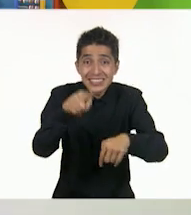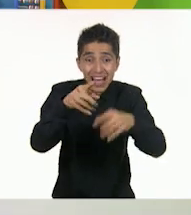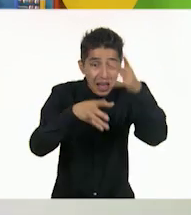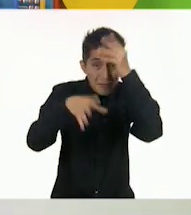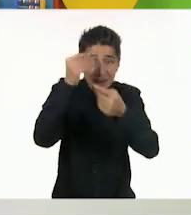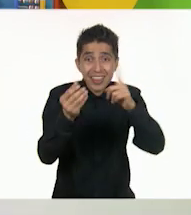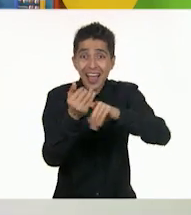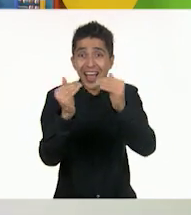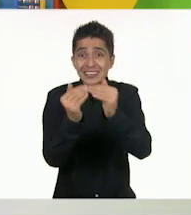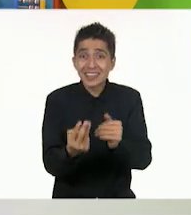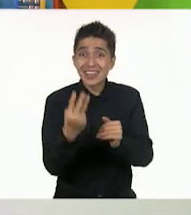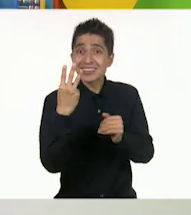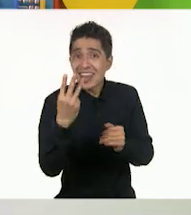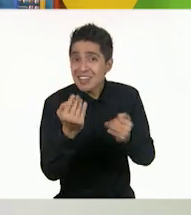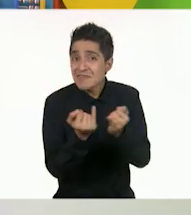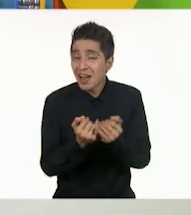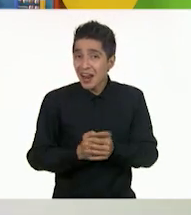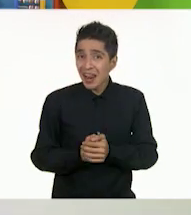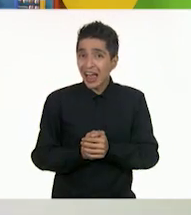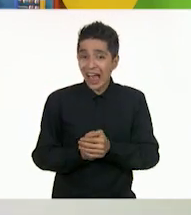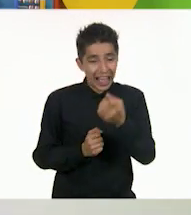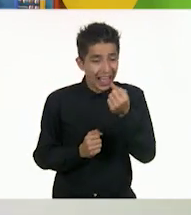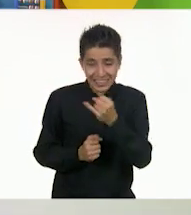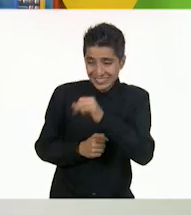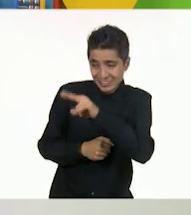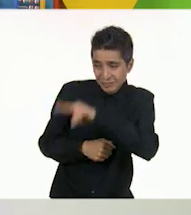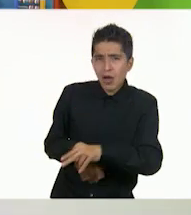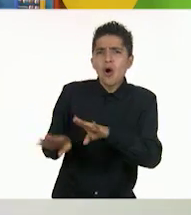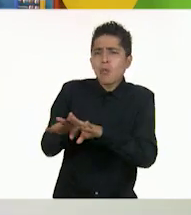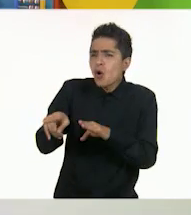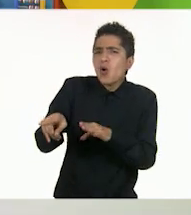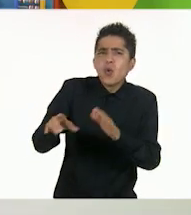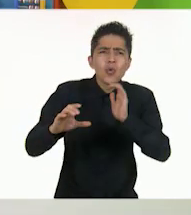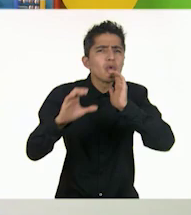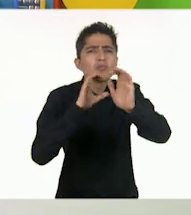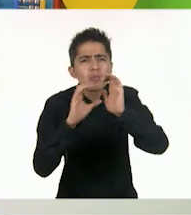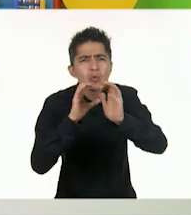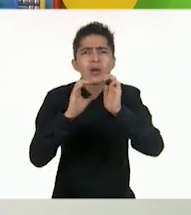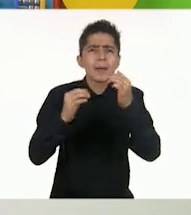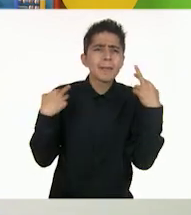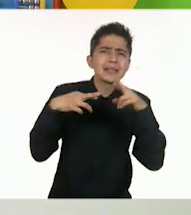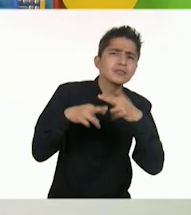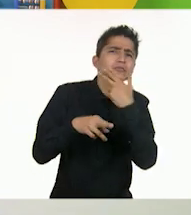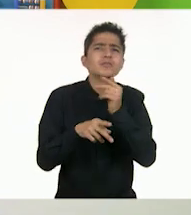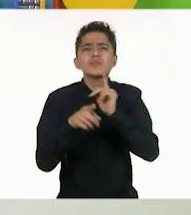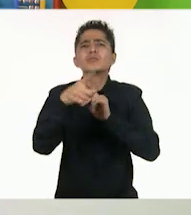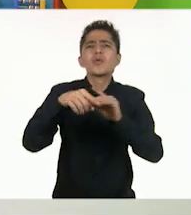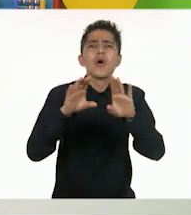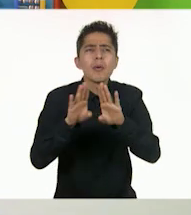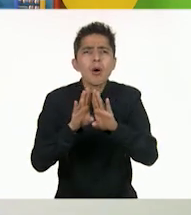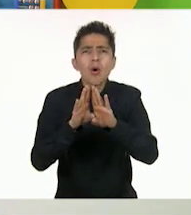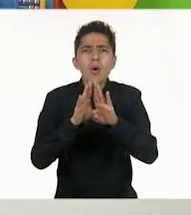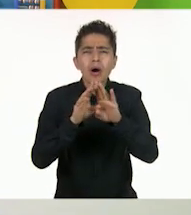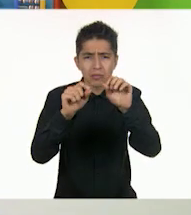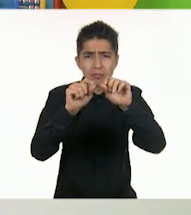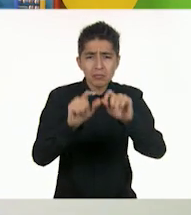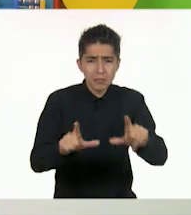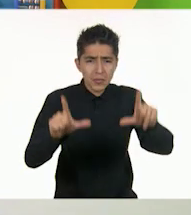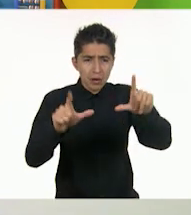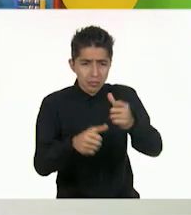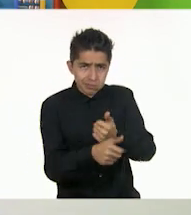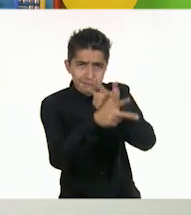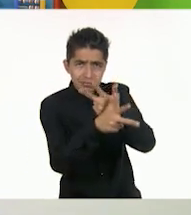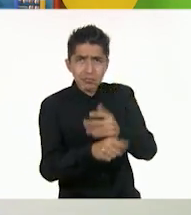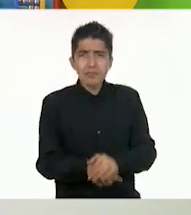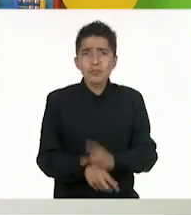Así es, Sohar. ¿Y ustedes, amigos, cómo se comunican con su maestra o maestro? ¿A través de pantallas? ¿Por